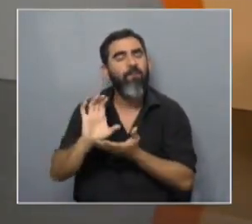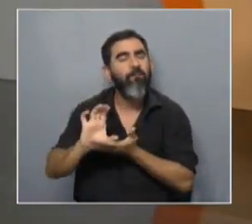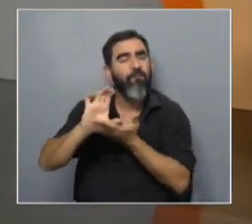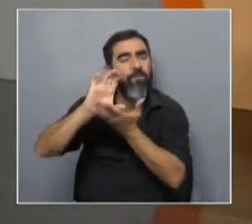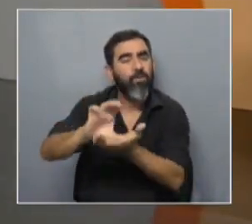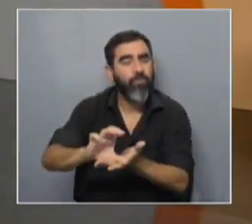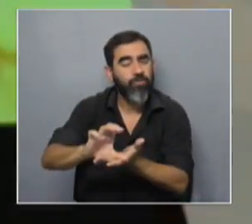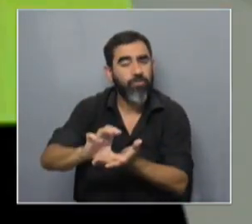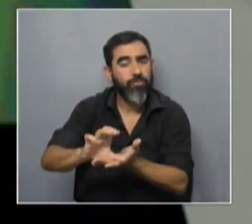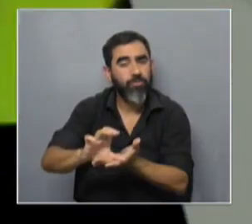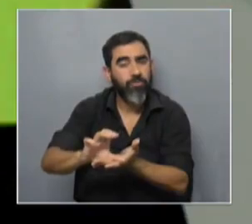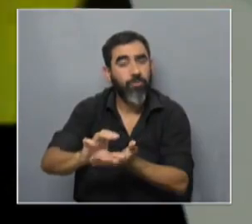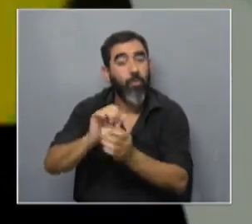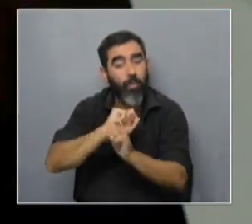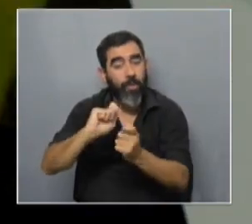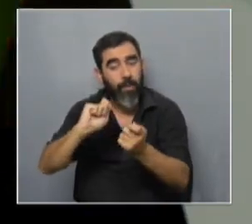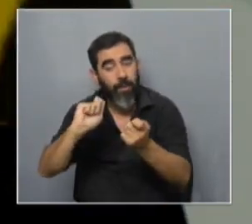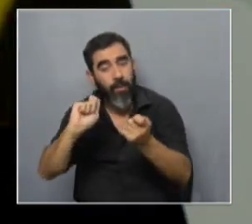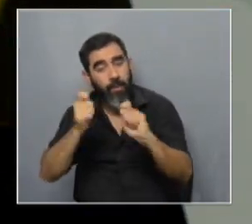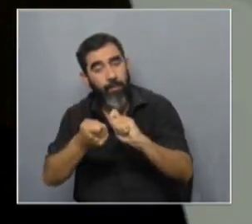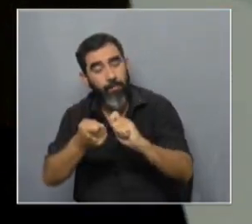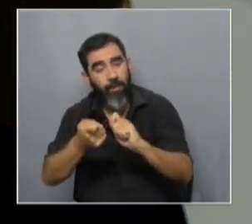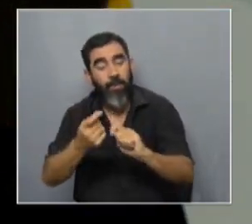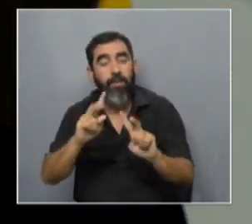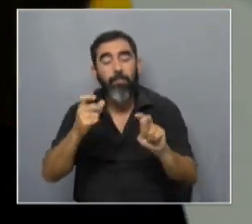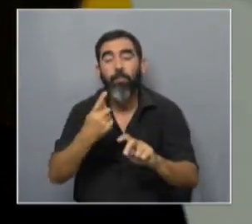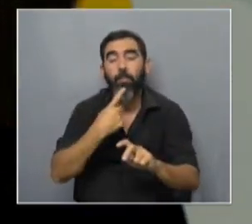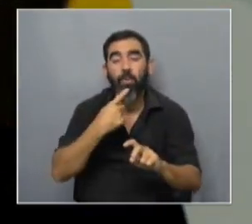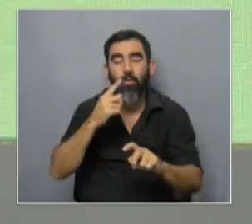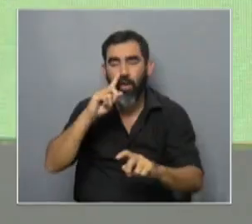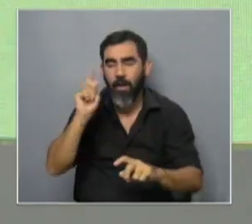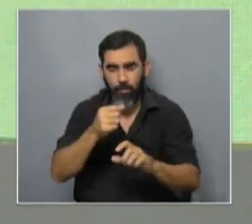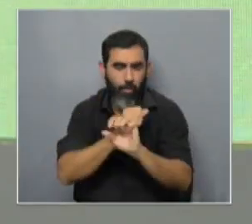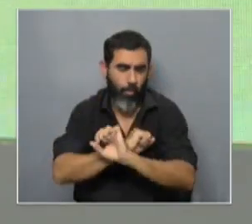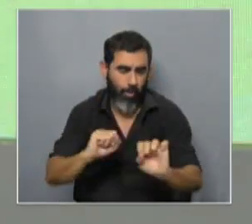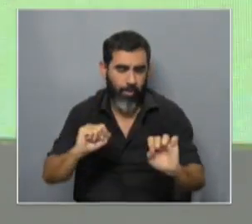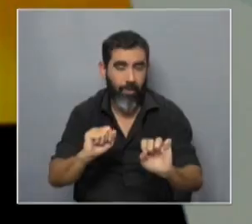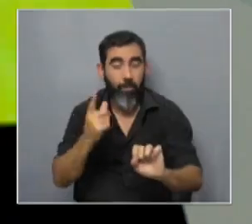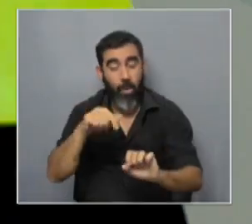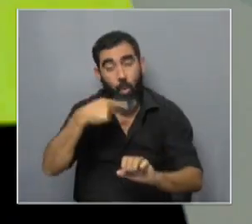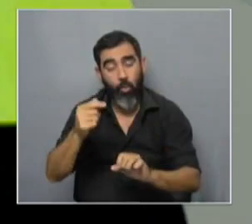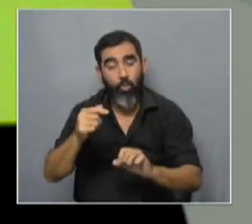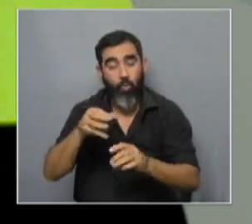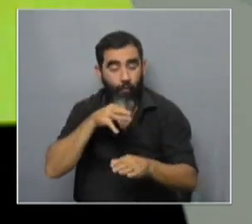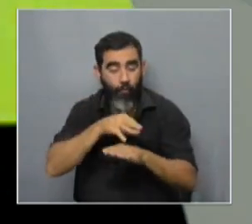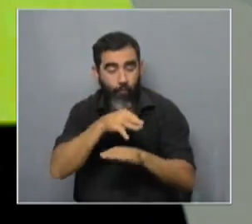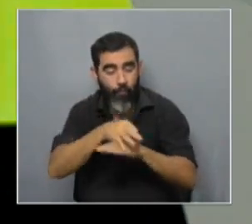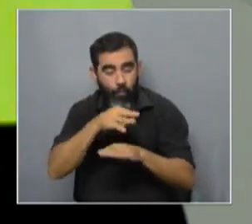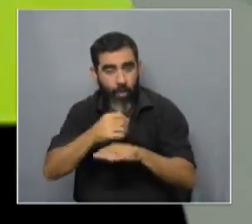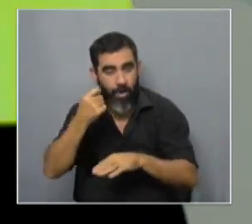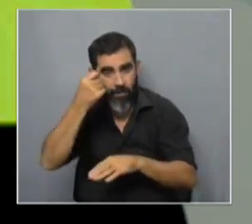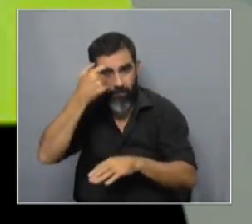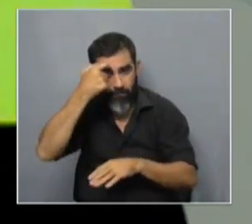con todo es una palanca que se puede mover en tiempos políticos relativamente rápido ahora la otra la de formar investigadores es